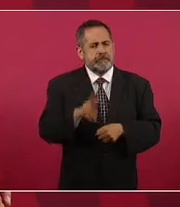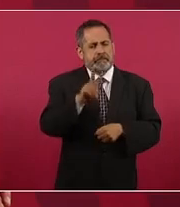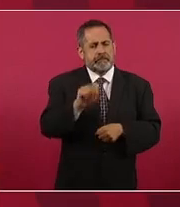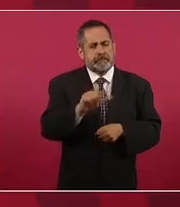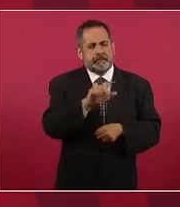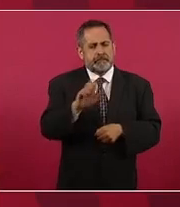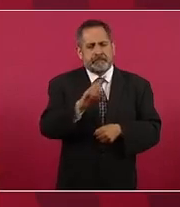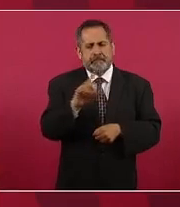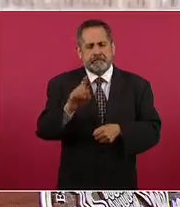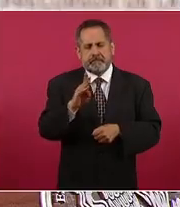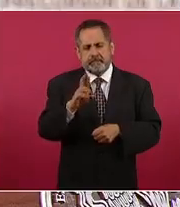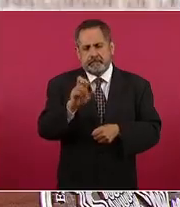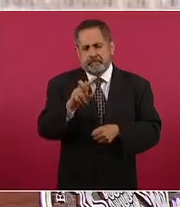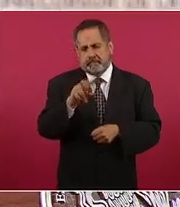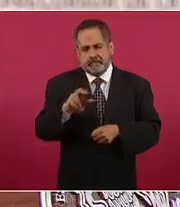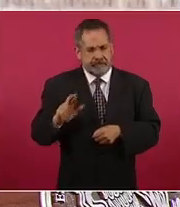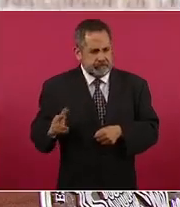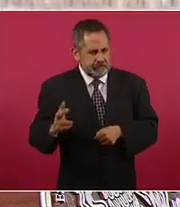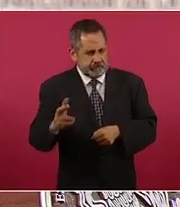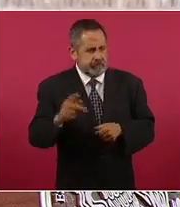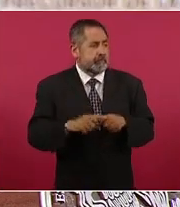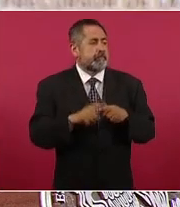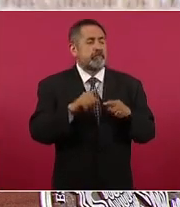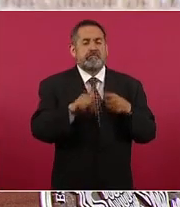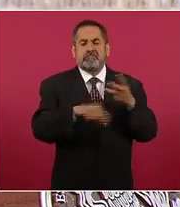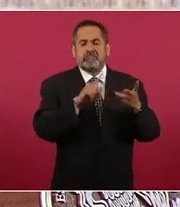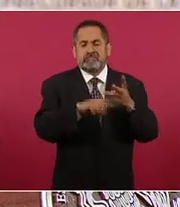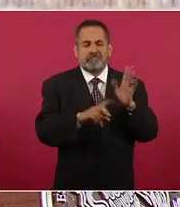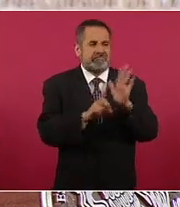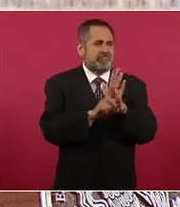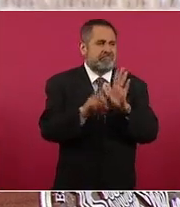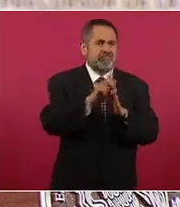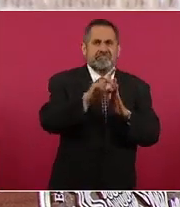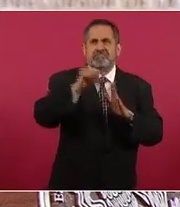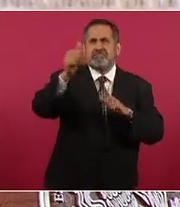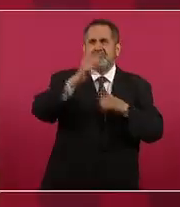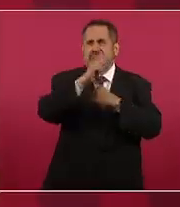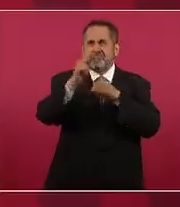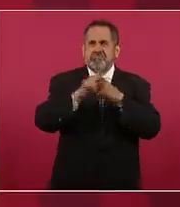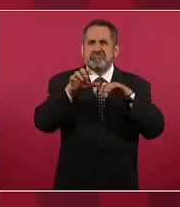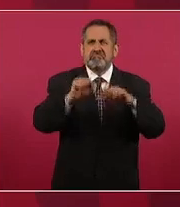y tiene departamentos en el extranjero